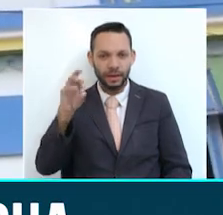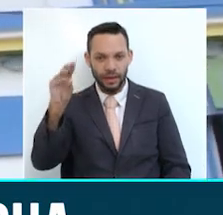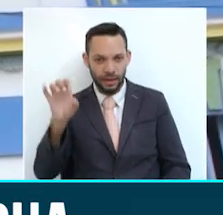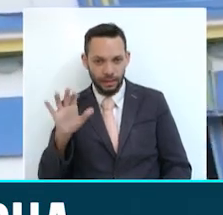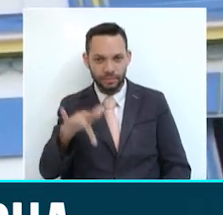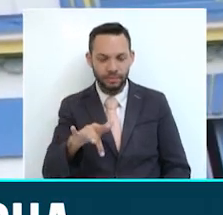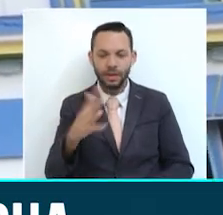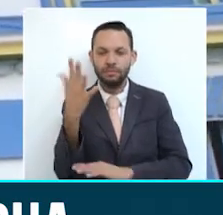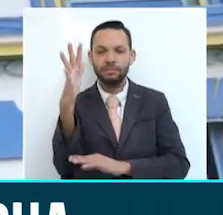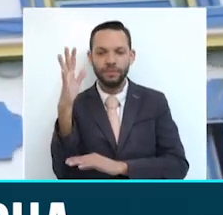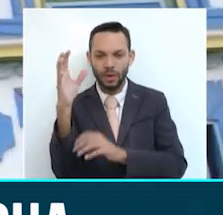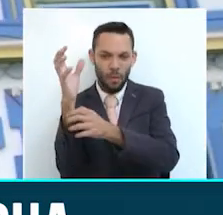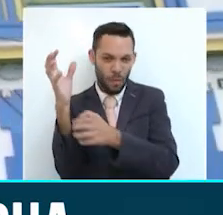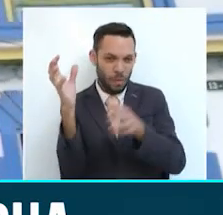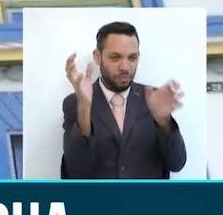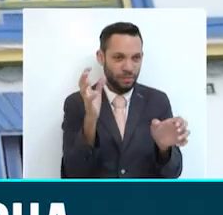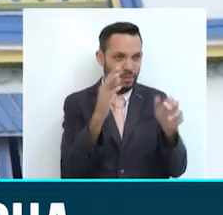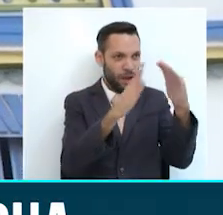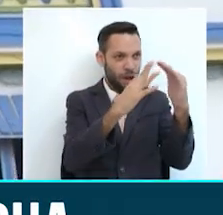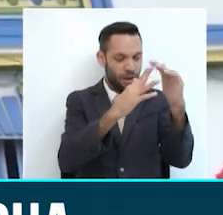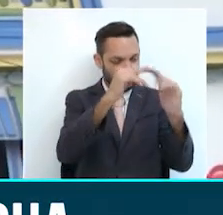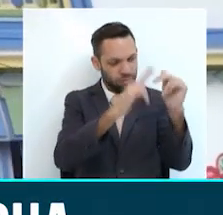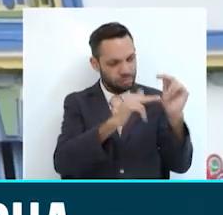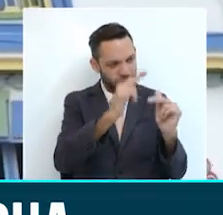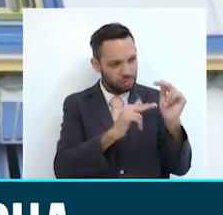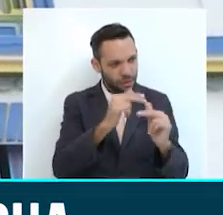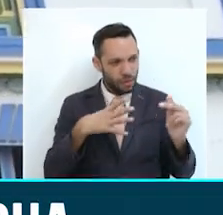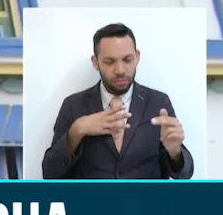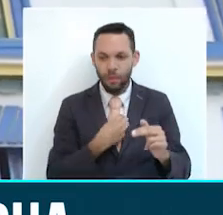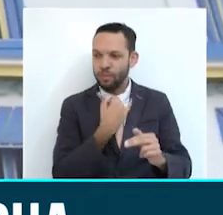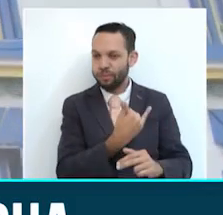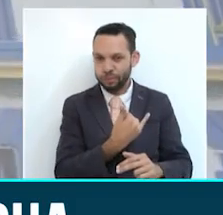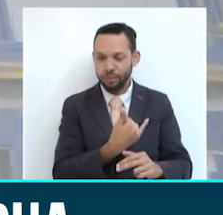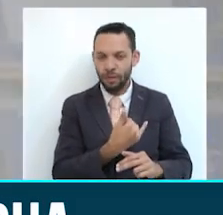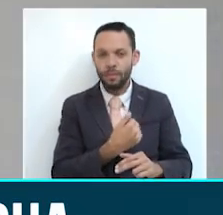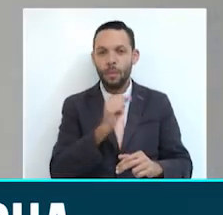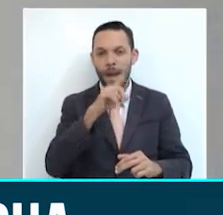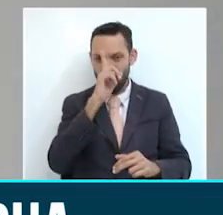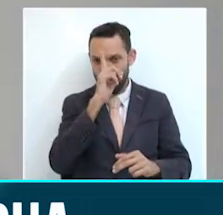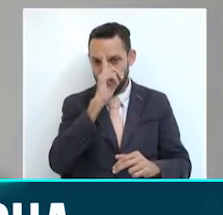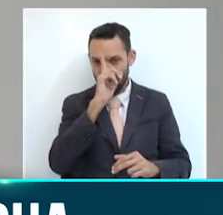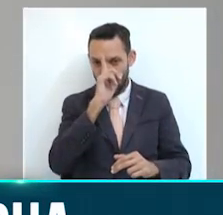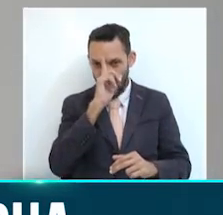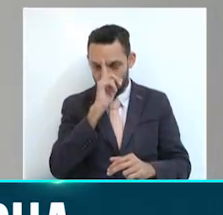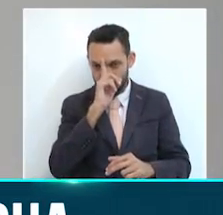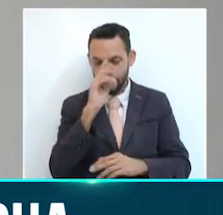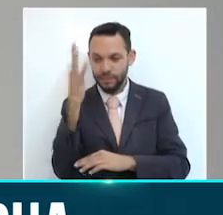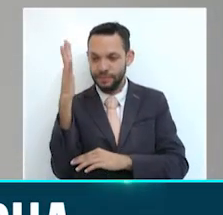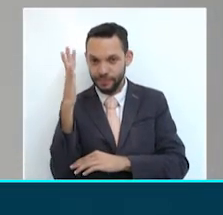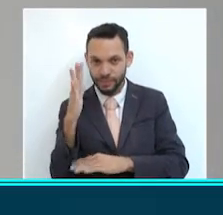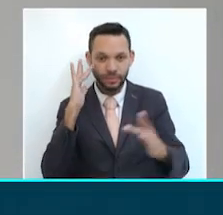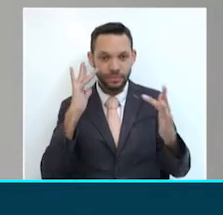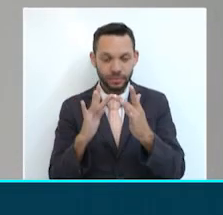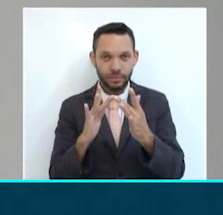Con la guadua, encontramos la guadua entonces hicimos unos entramados de madera y barro que sobre esos